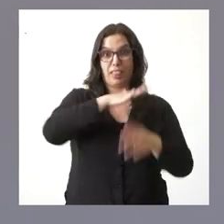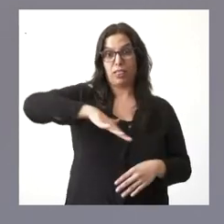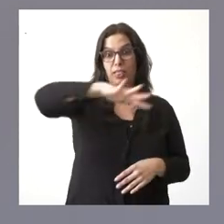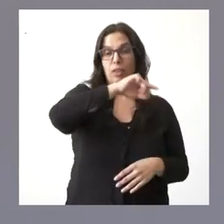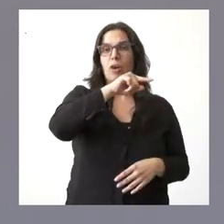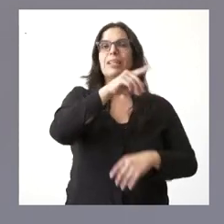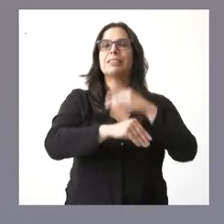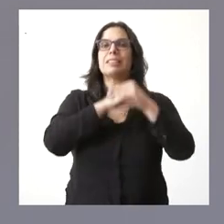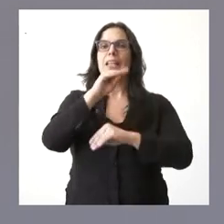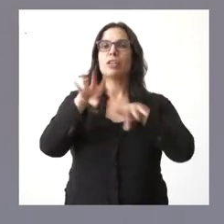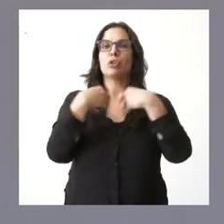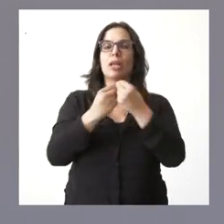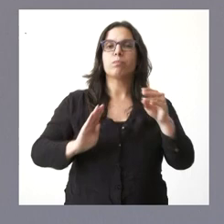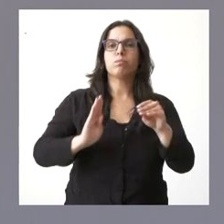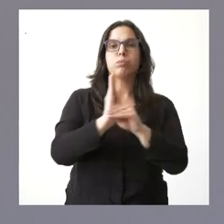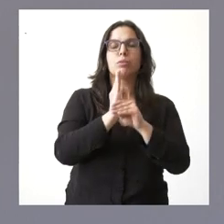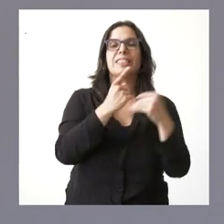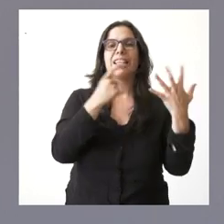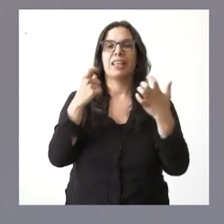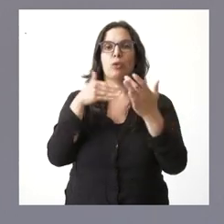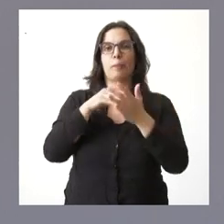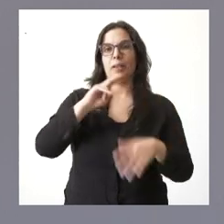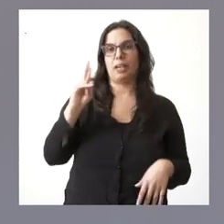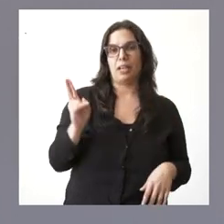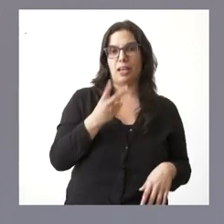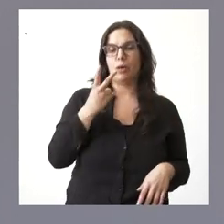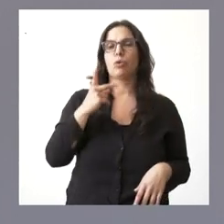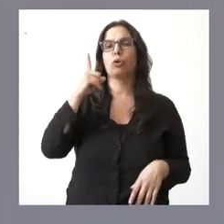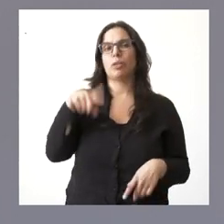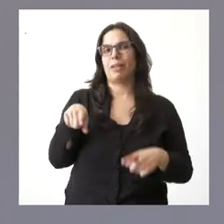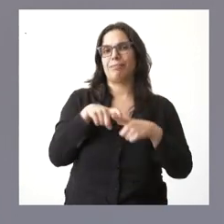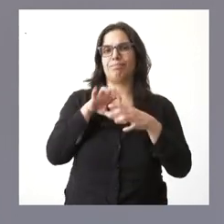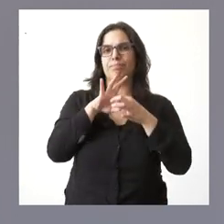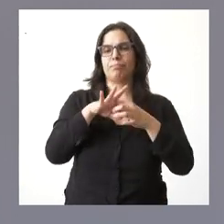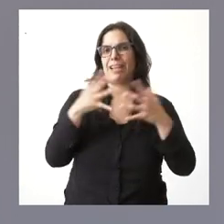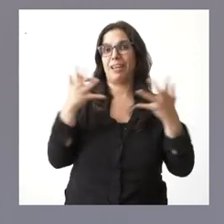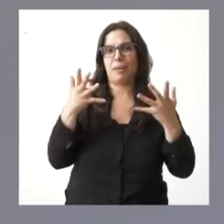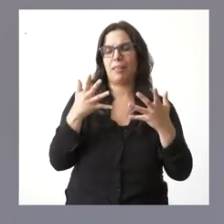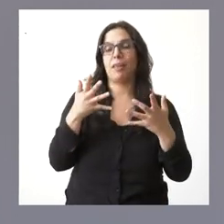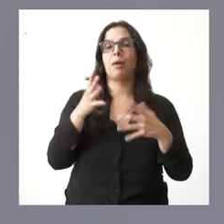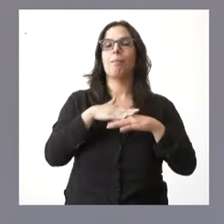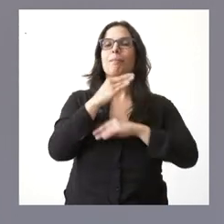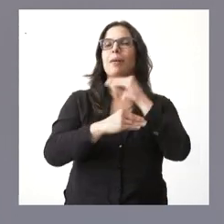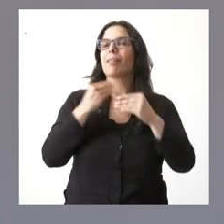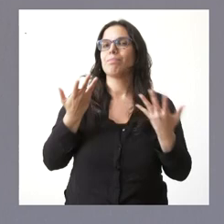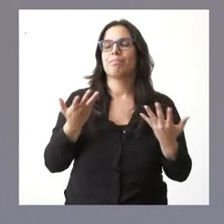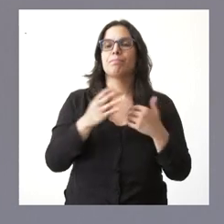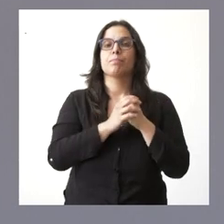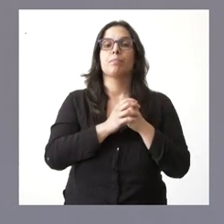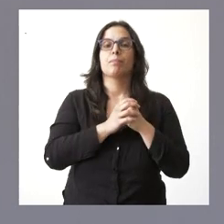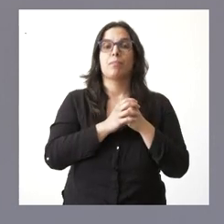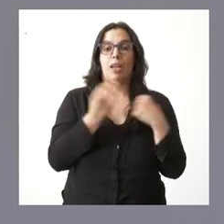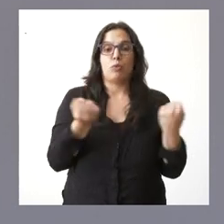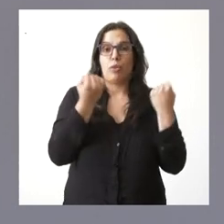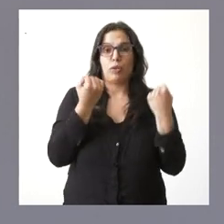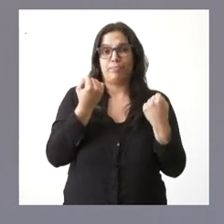inversiones previstas de 600.000 euros, también con carácter de emergencia, para realizar actuaciones imprescindibles de